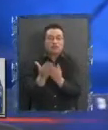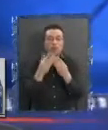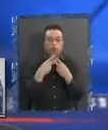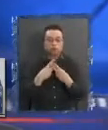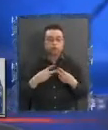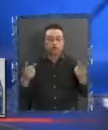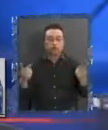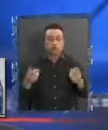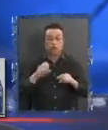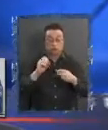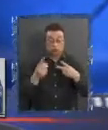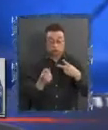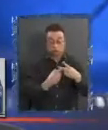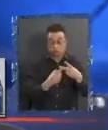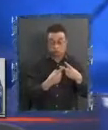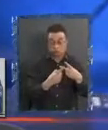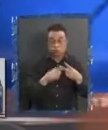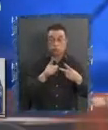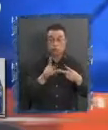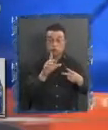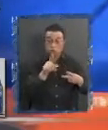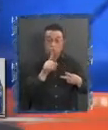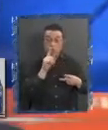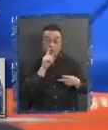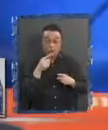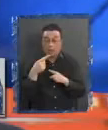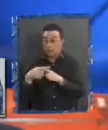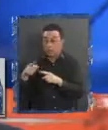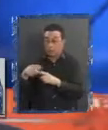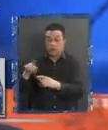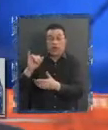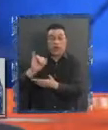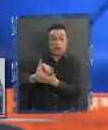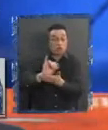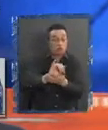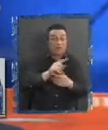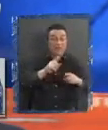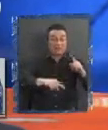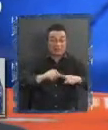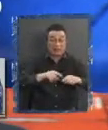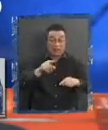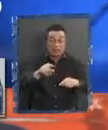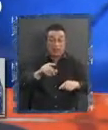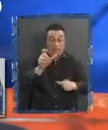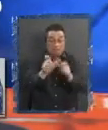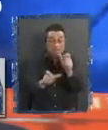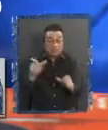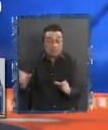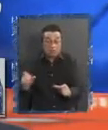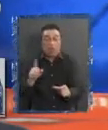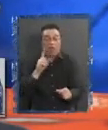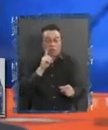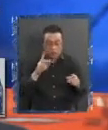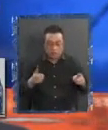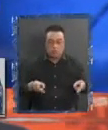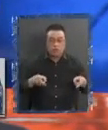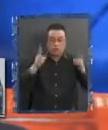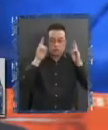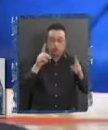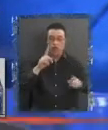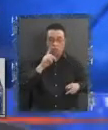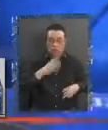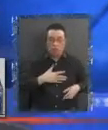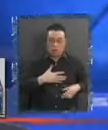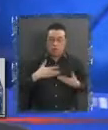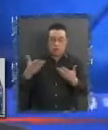Es que aunque Usted tenga Distintas entidades Territoriales Los ciudadanos Las personas Tienen derecho A recibir